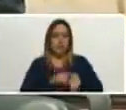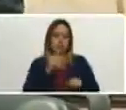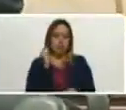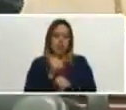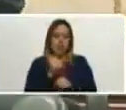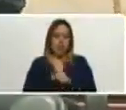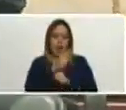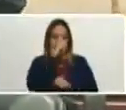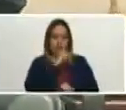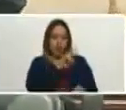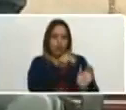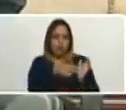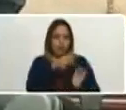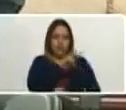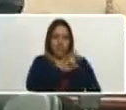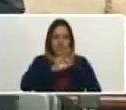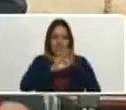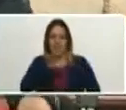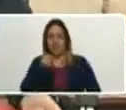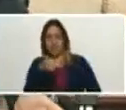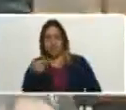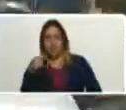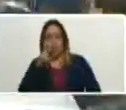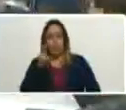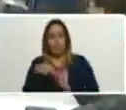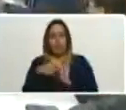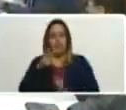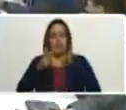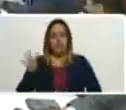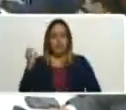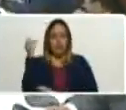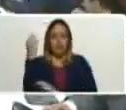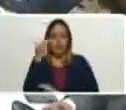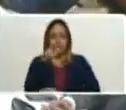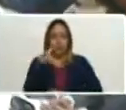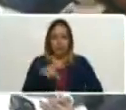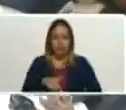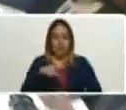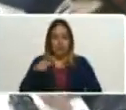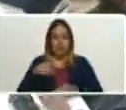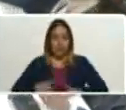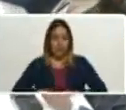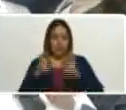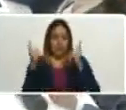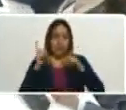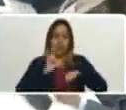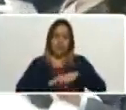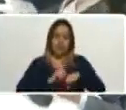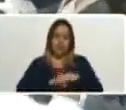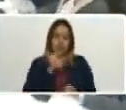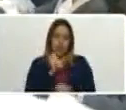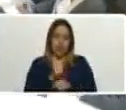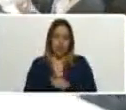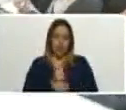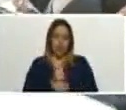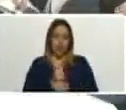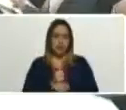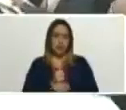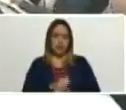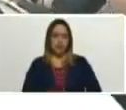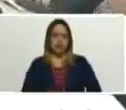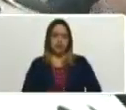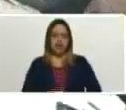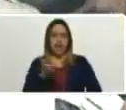2023-2024 en la Asamblea Nacional, esta apertura del periodo de sesiones hemos defendido